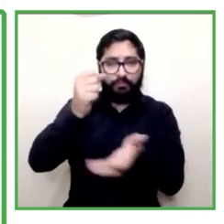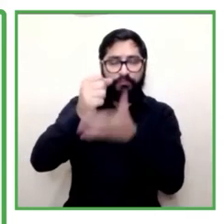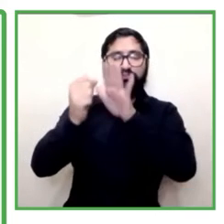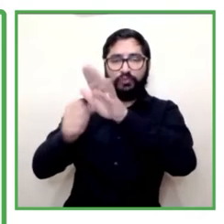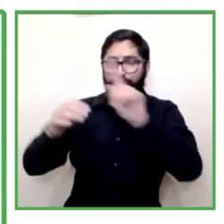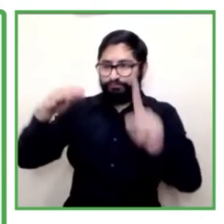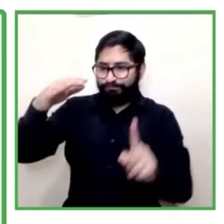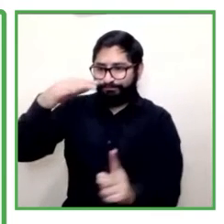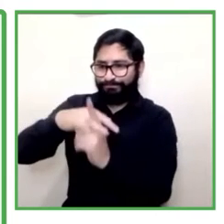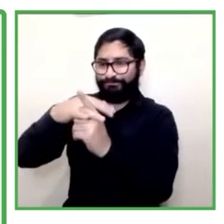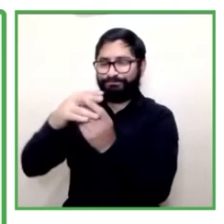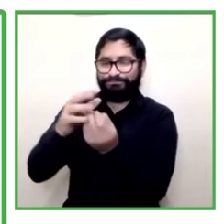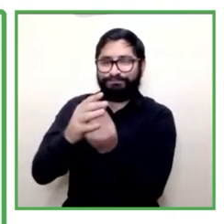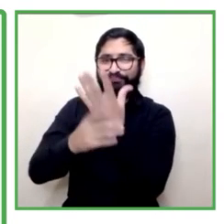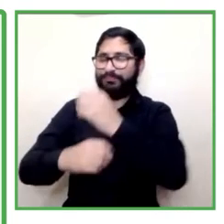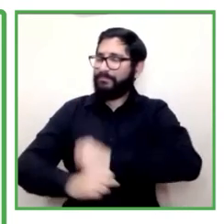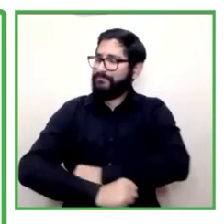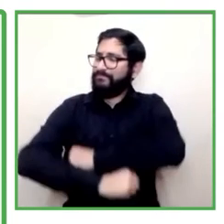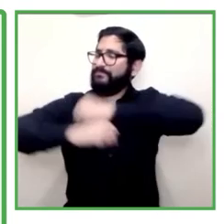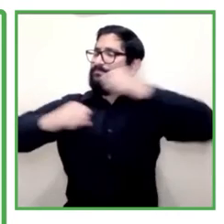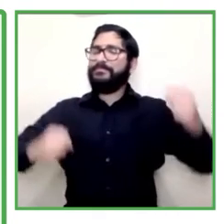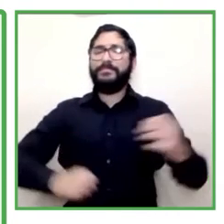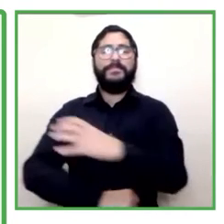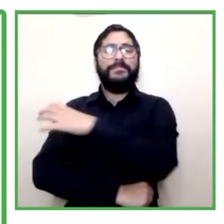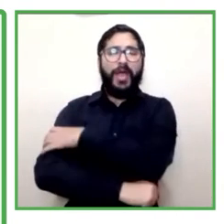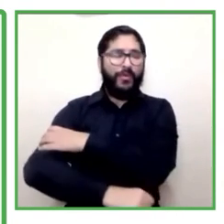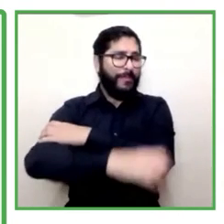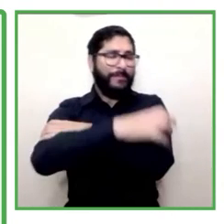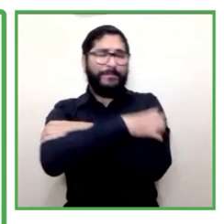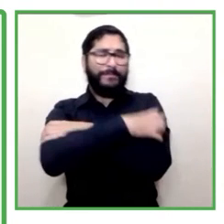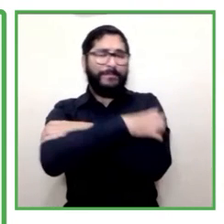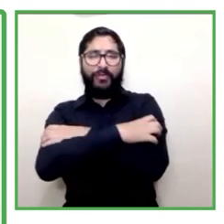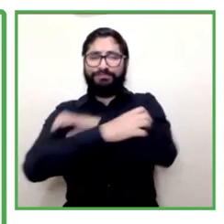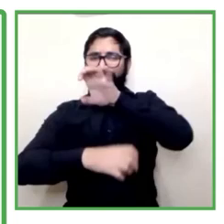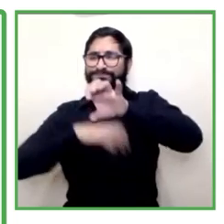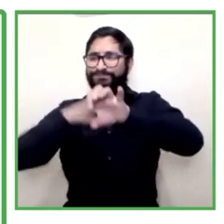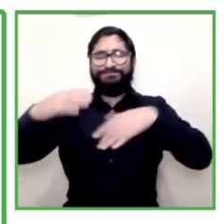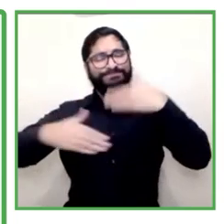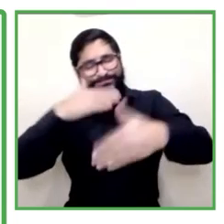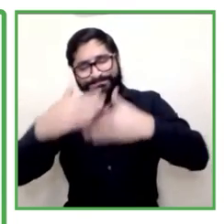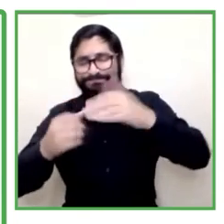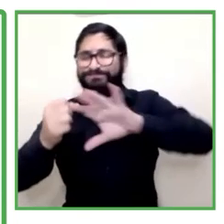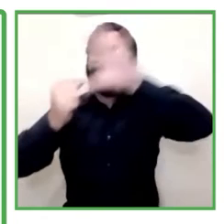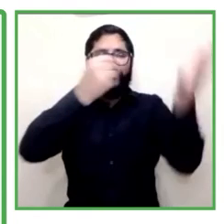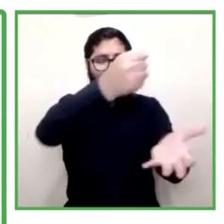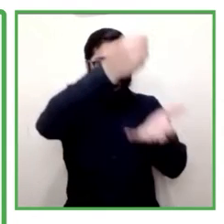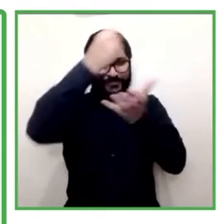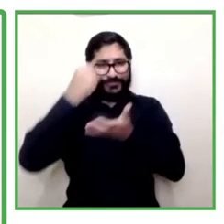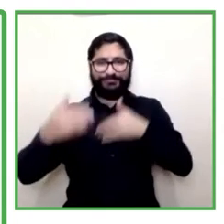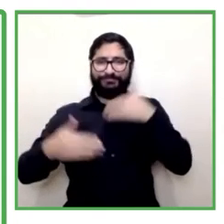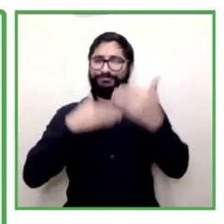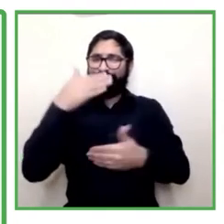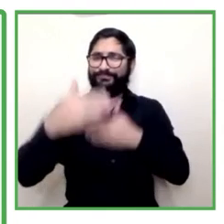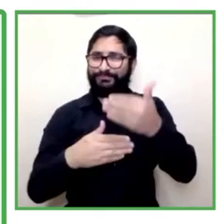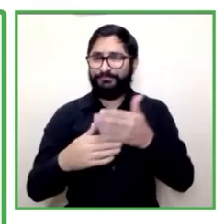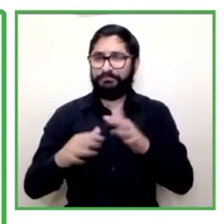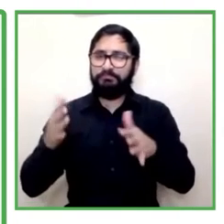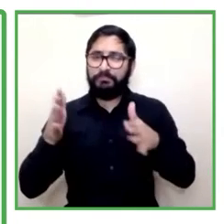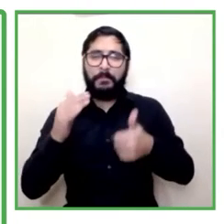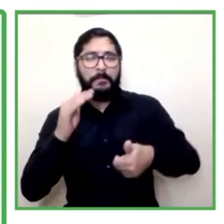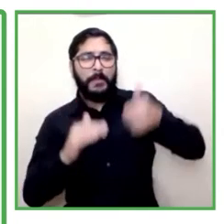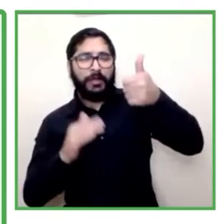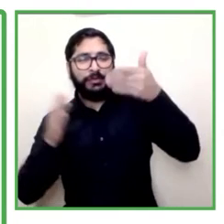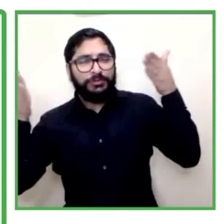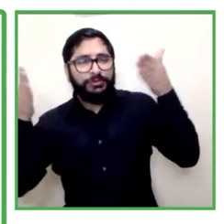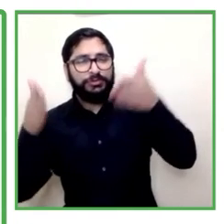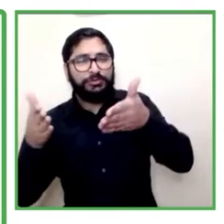semilla a través de un fondo que es el fondo emprender del SENA y en promedio se asignan alrededor de 21 mil dólares